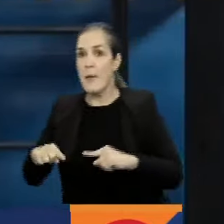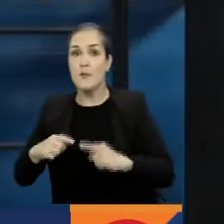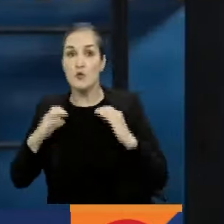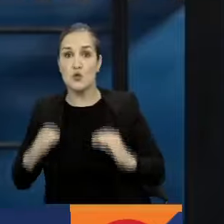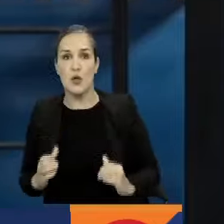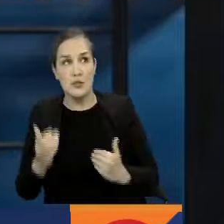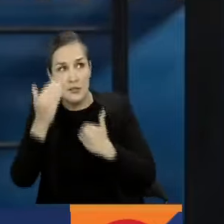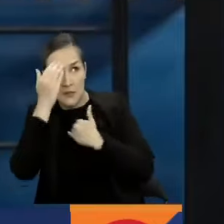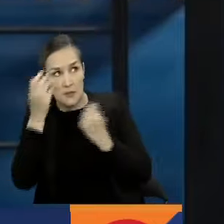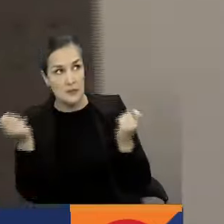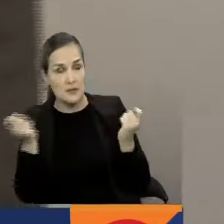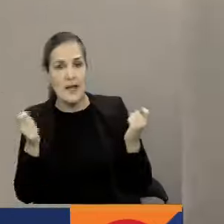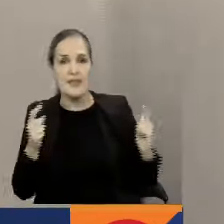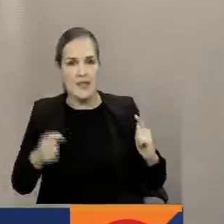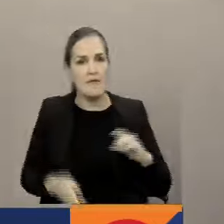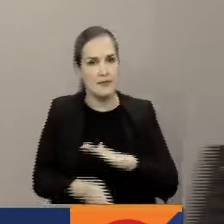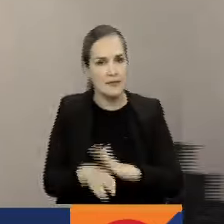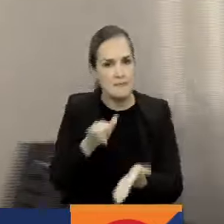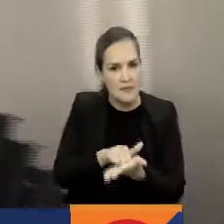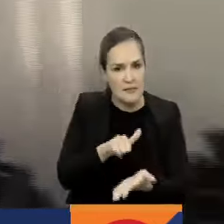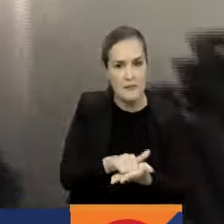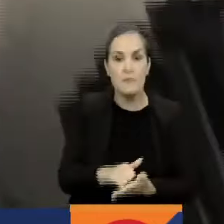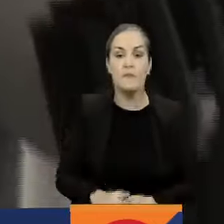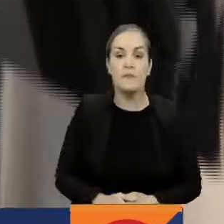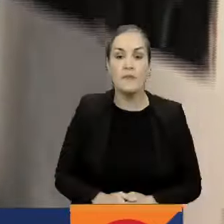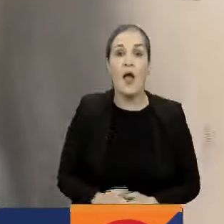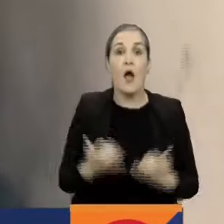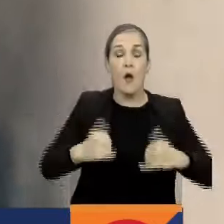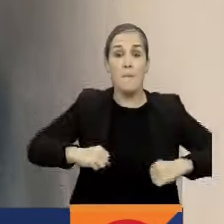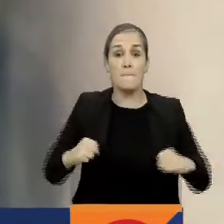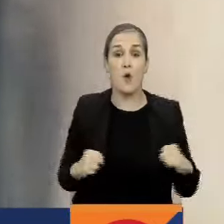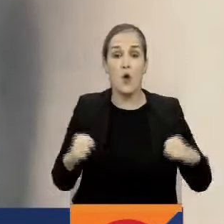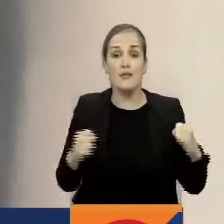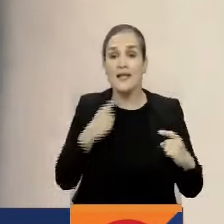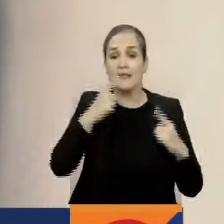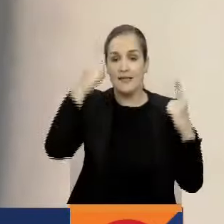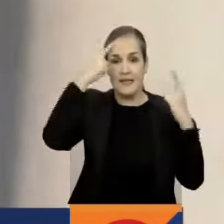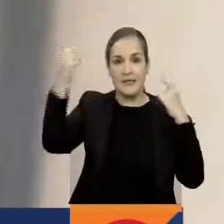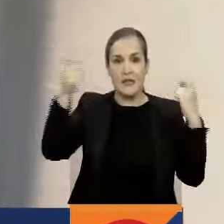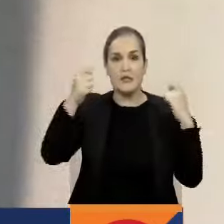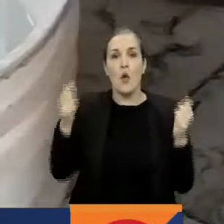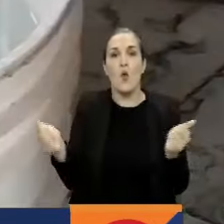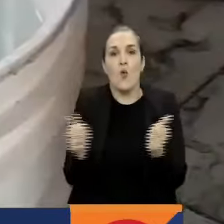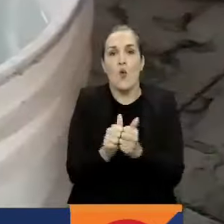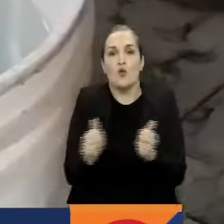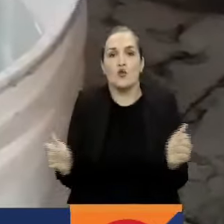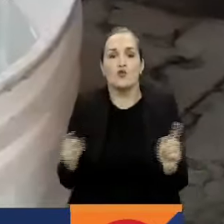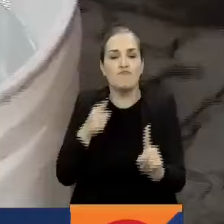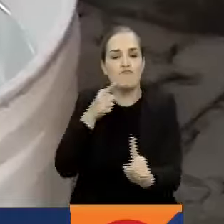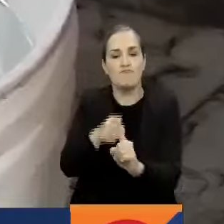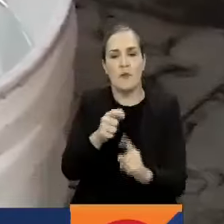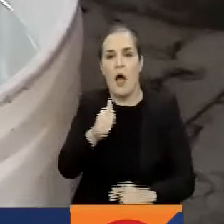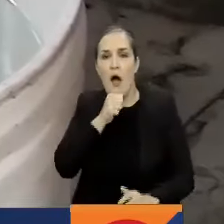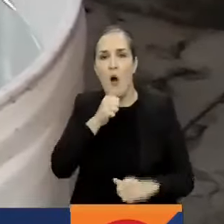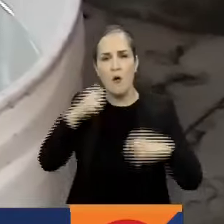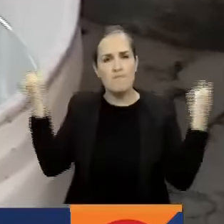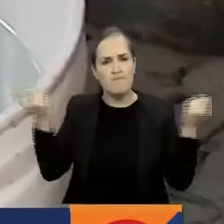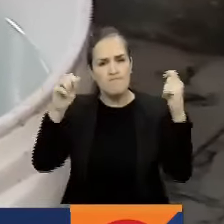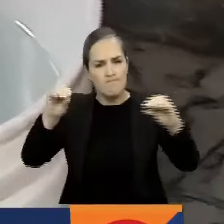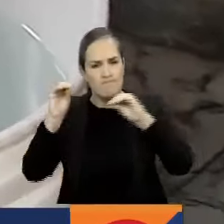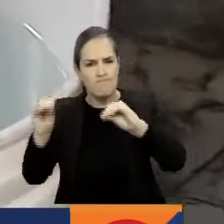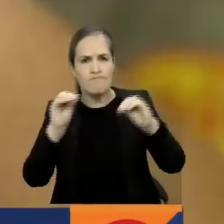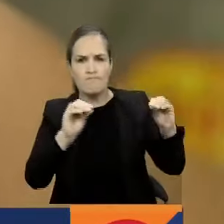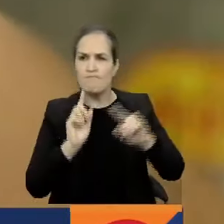en ese camino. El distrito puso en marcha la estrategia Juntos por el Agua con el fin de realizar jornadas pedagógicas en